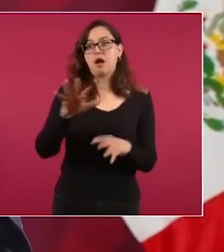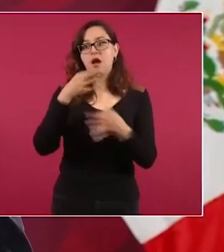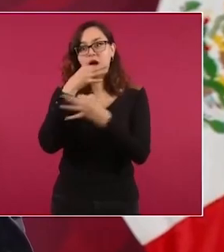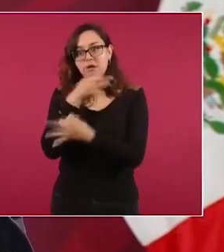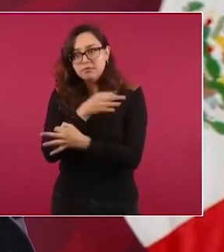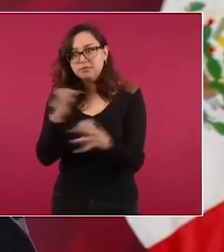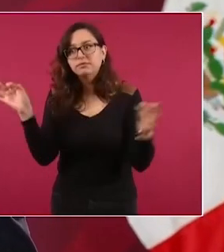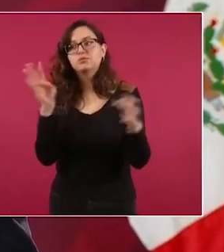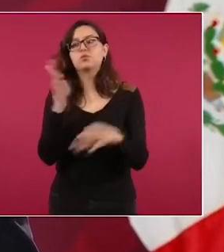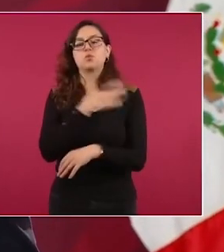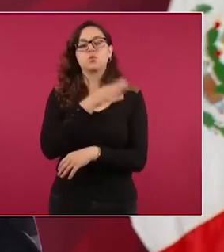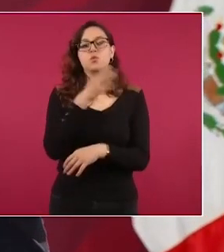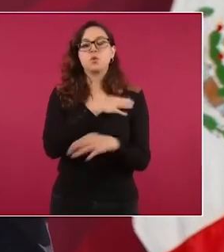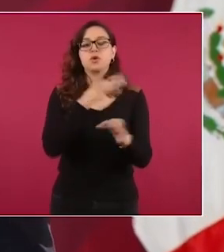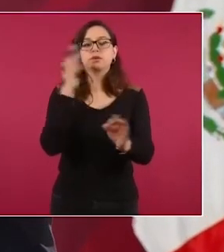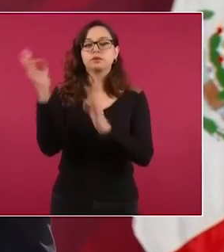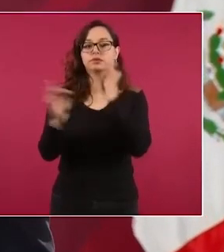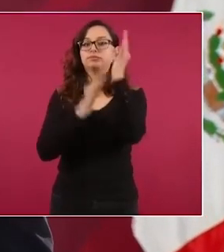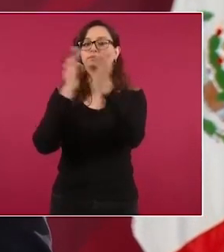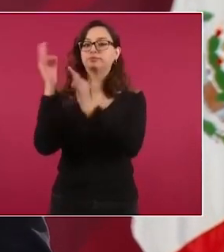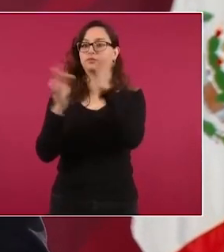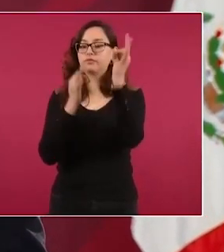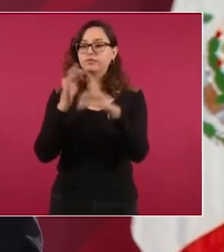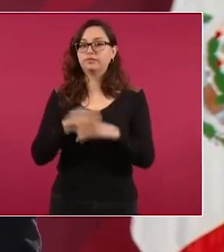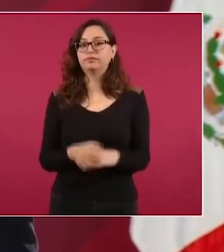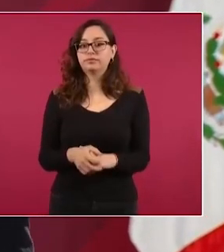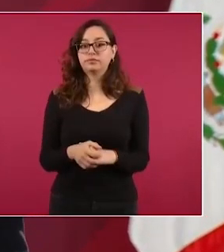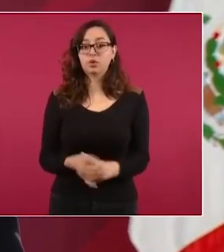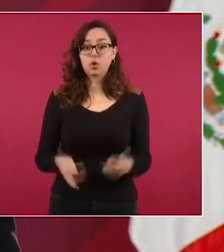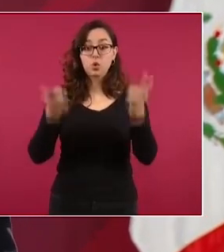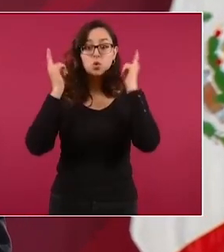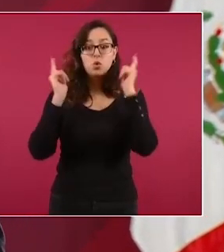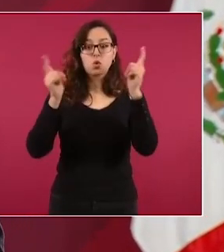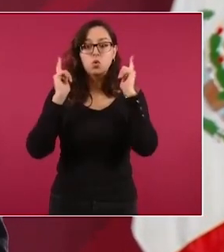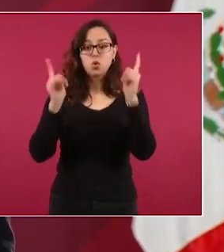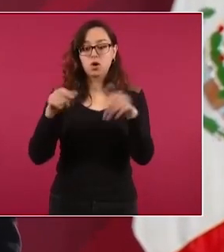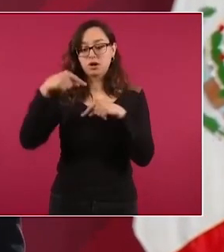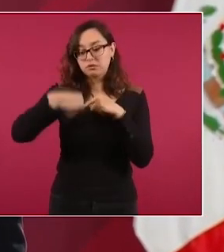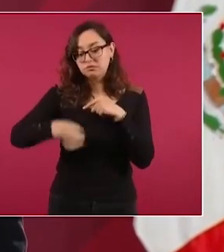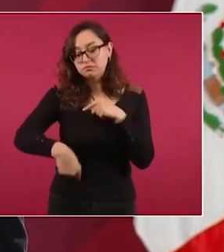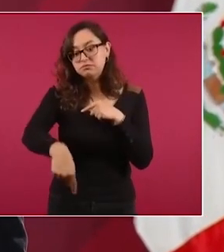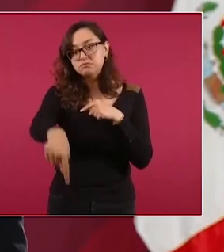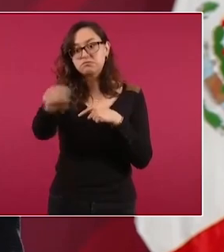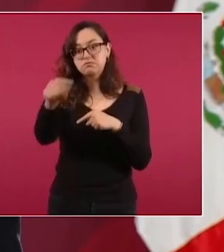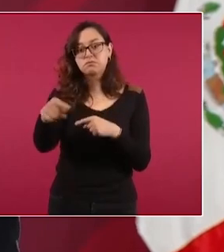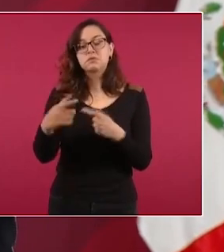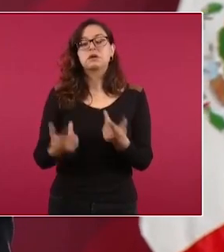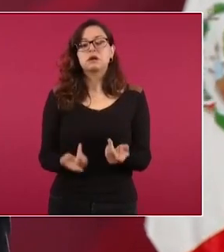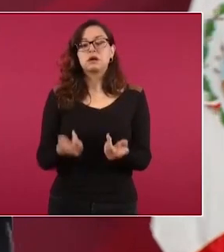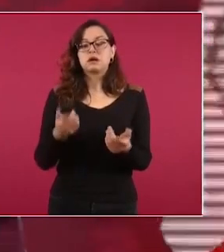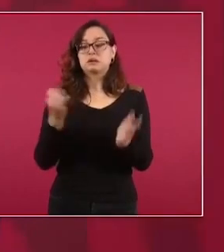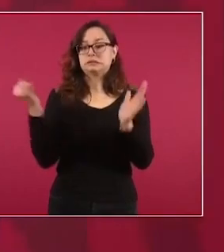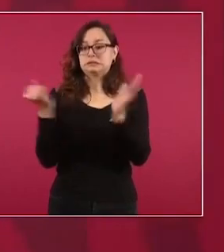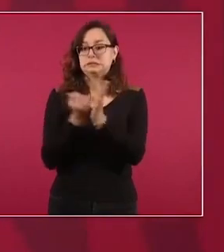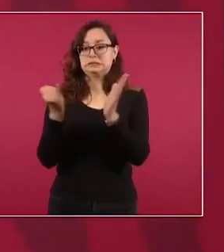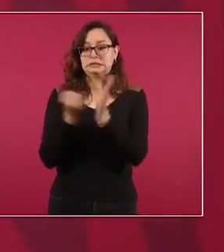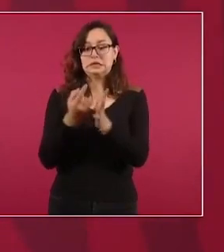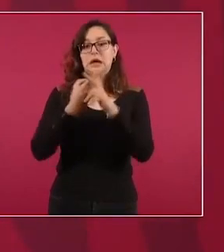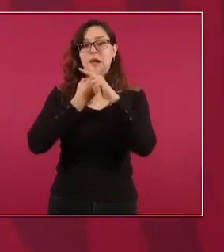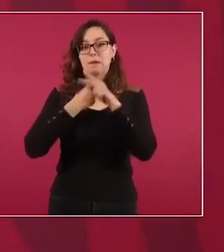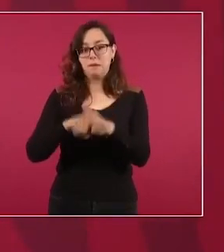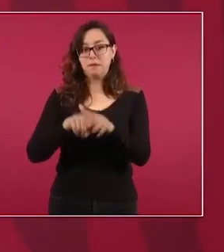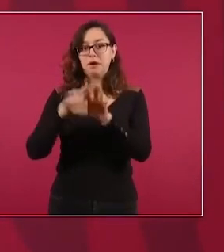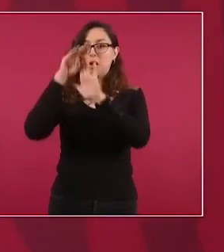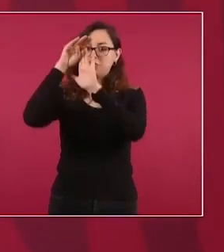hacia adelante siga la disminución ya